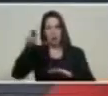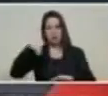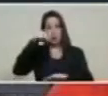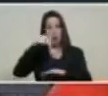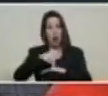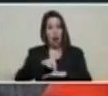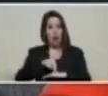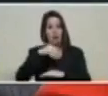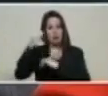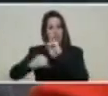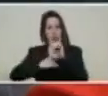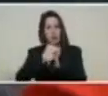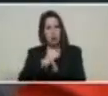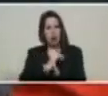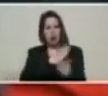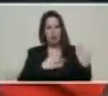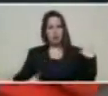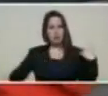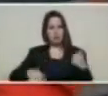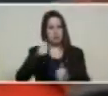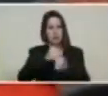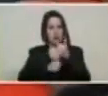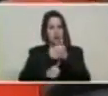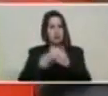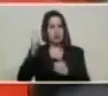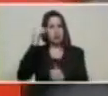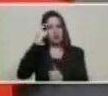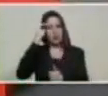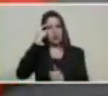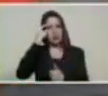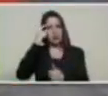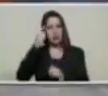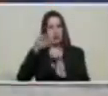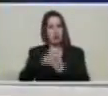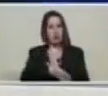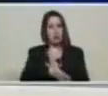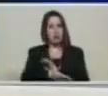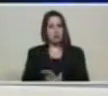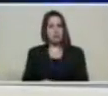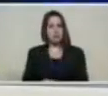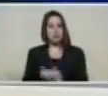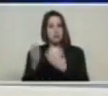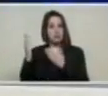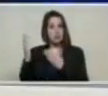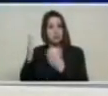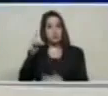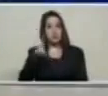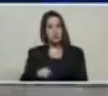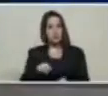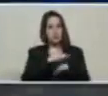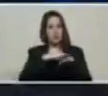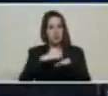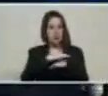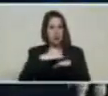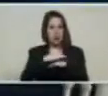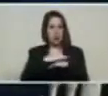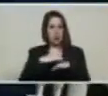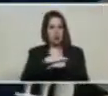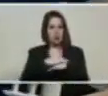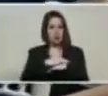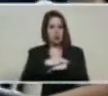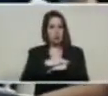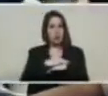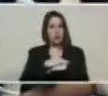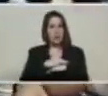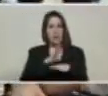vicepresidenta ejecutiva de la República, vicepresidentes de gobierno, ministros, ministras, presidente del Banco